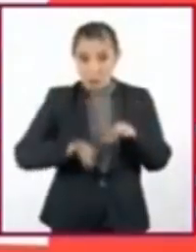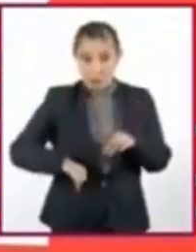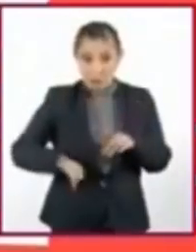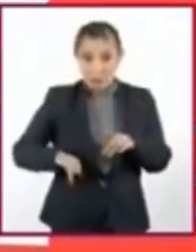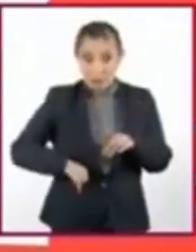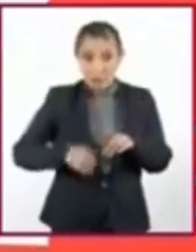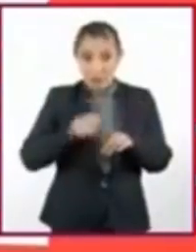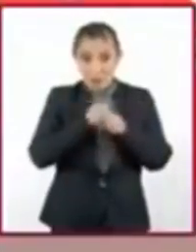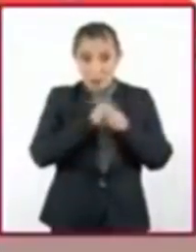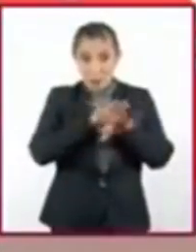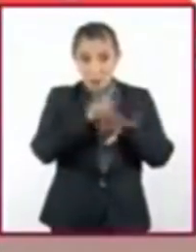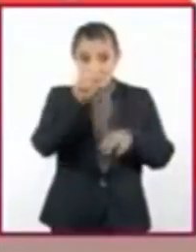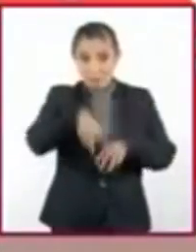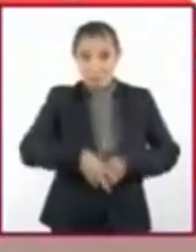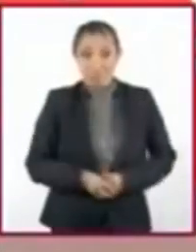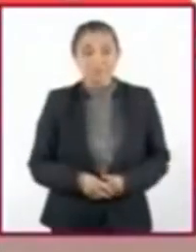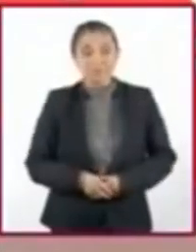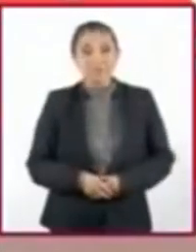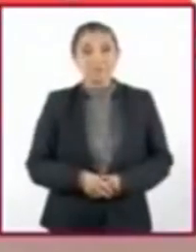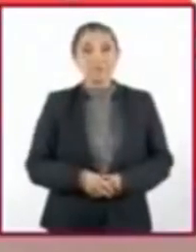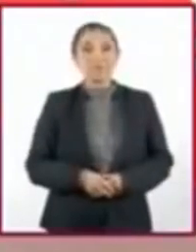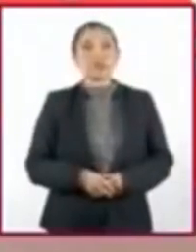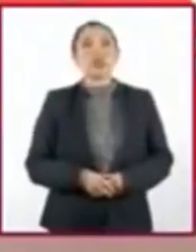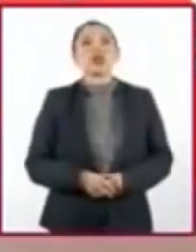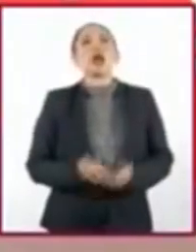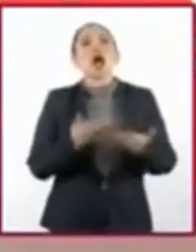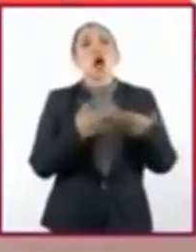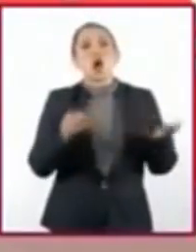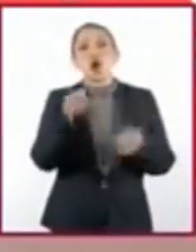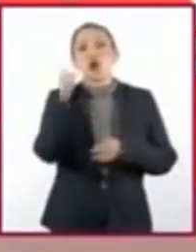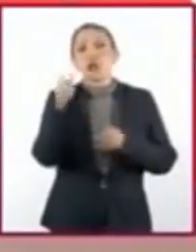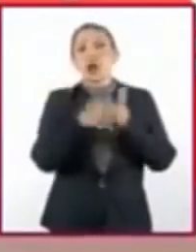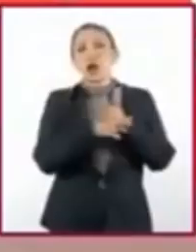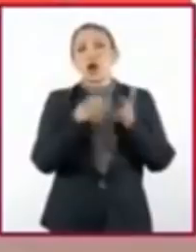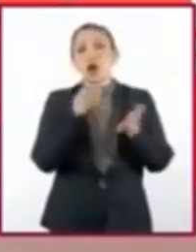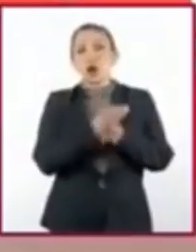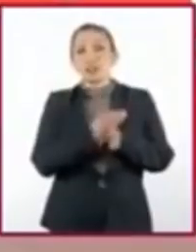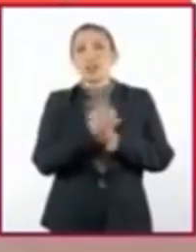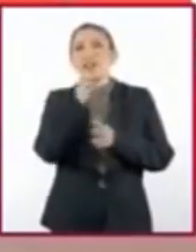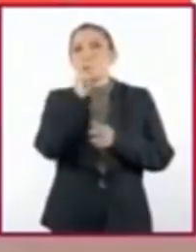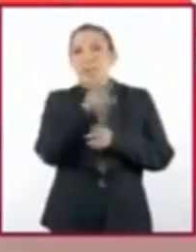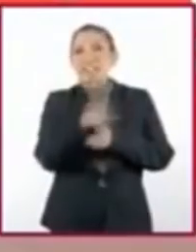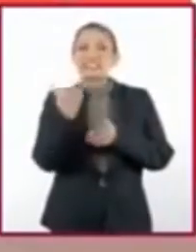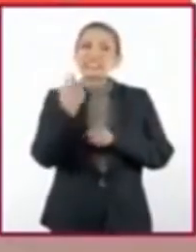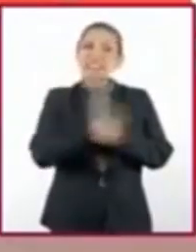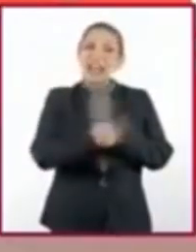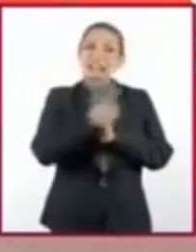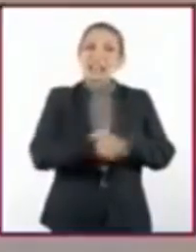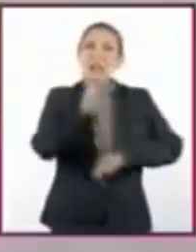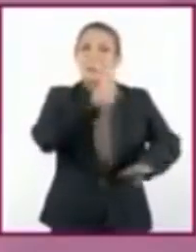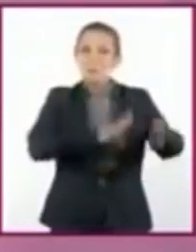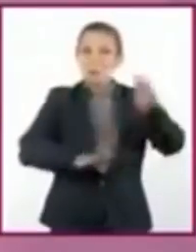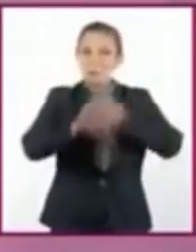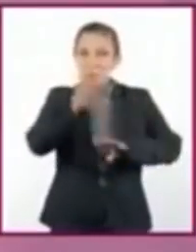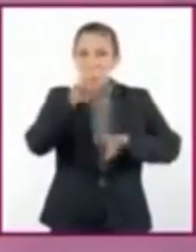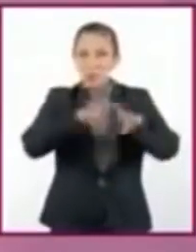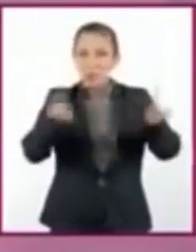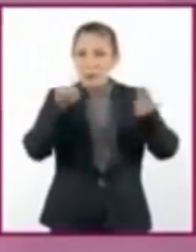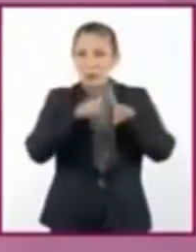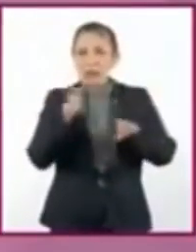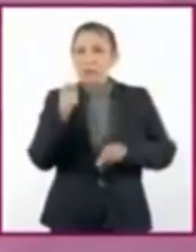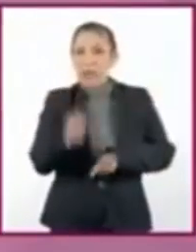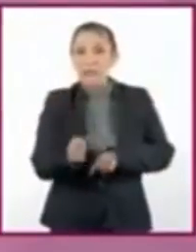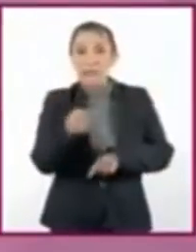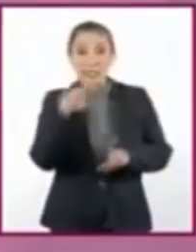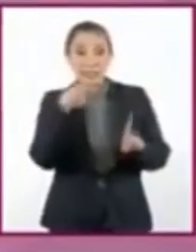Interesante, ¿verdad? Ahora, hay otro factor que contribuye a la pérdida de nuestra biodiversidad y tiene que ver